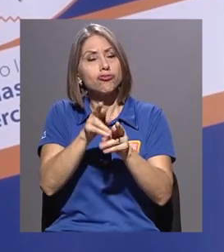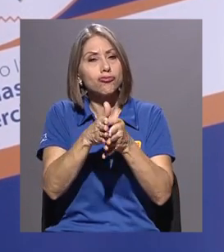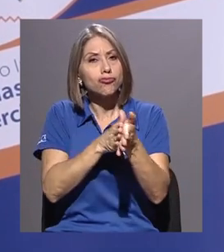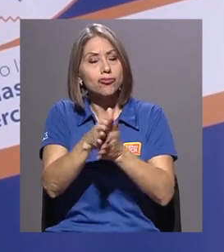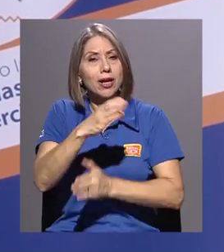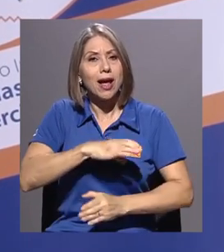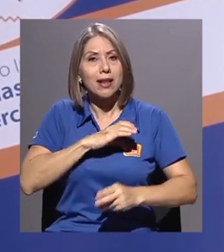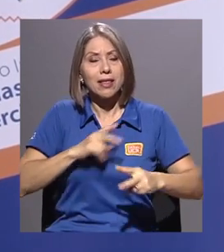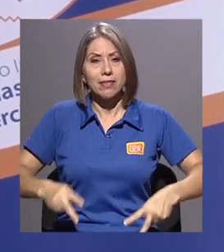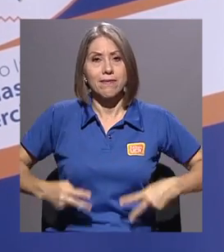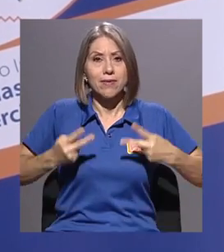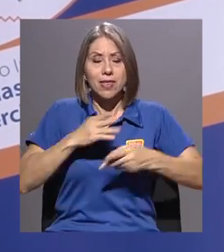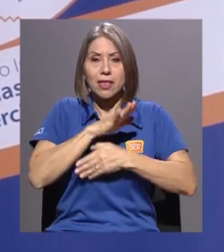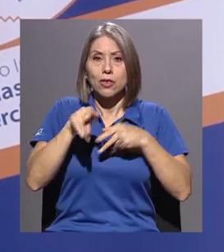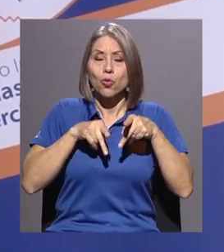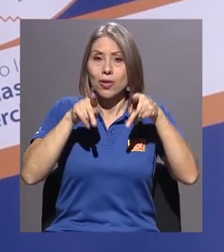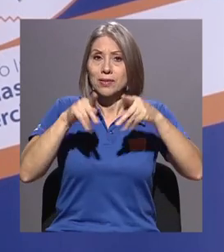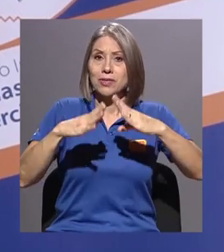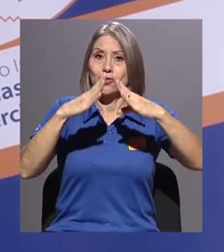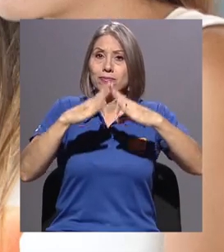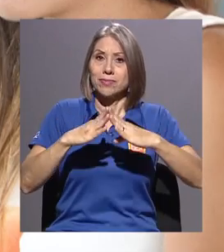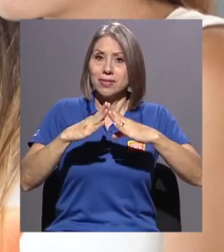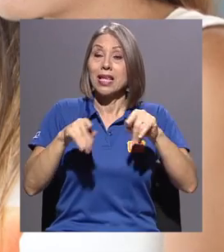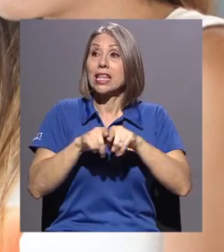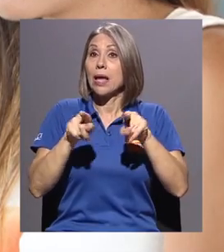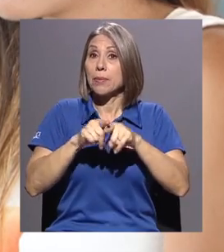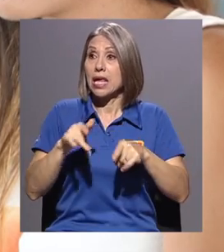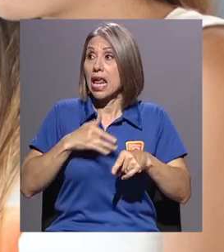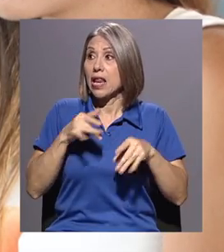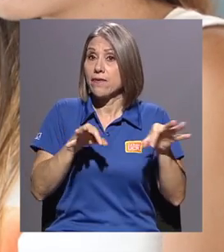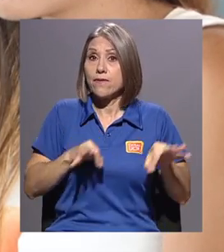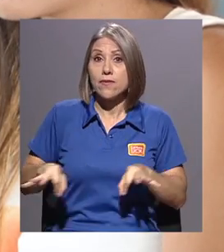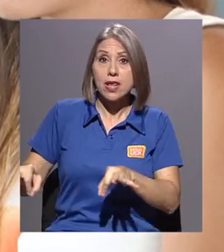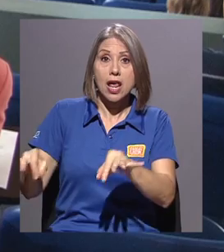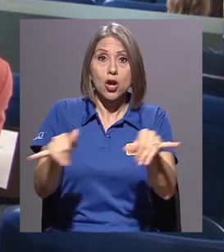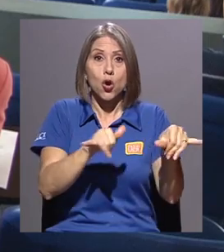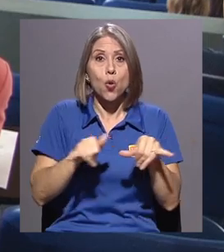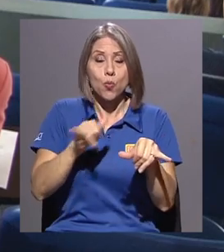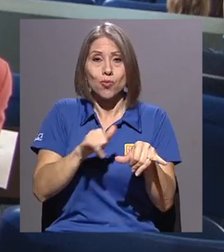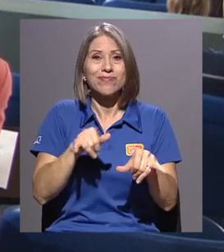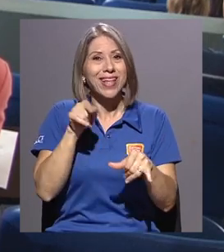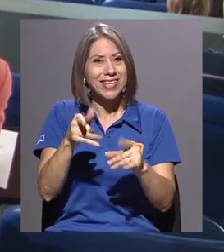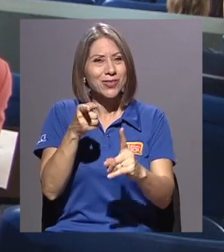nuestros habitantes y el bien común, al fin y al cabo, lo que buscamos en las universidades.